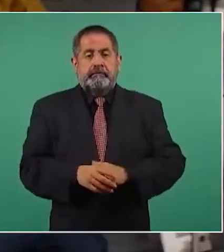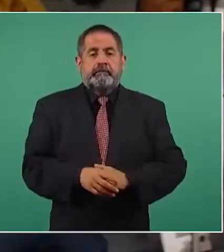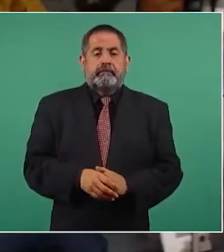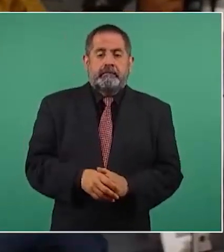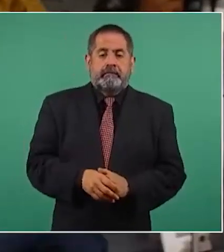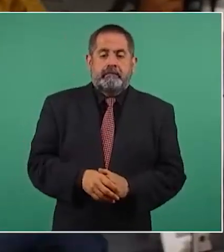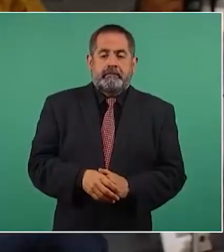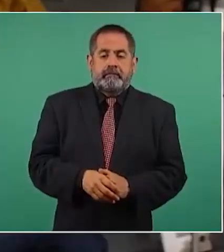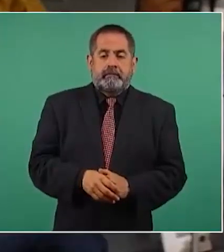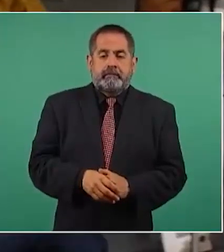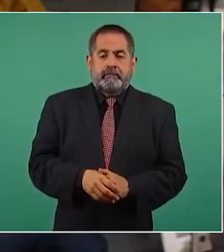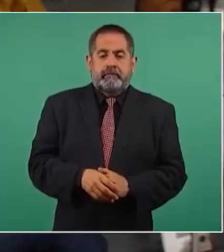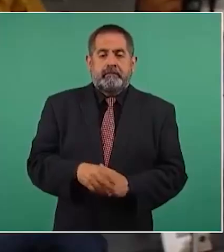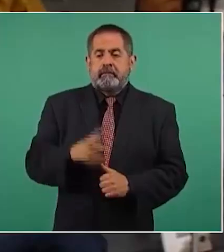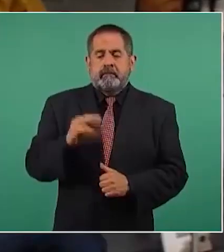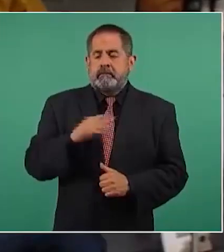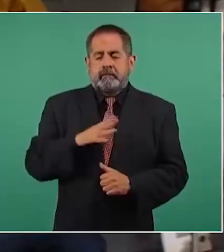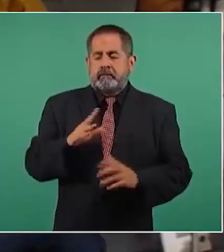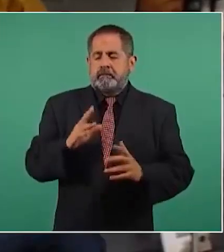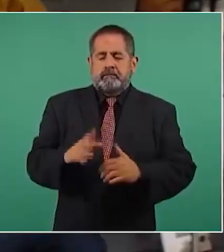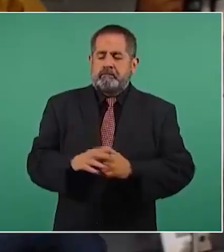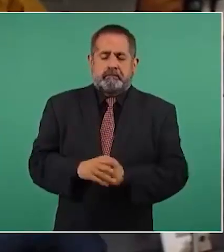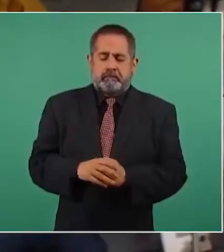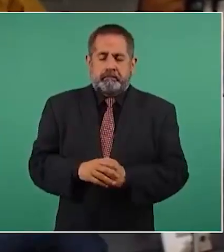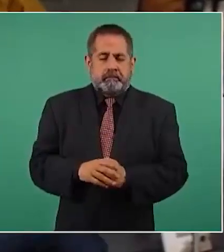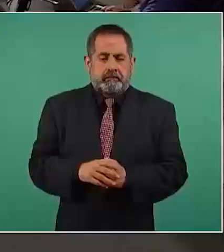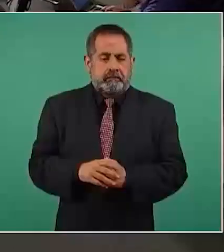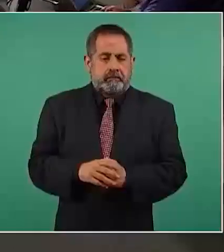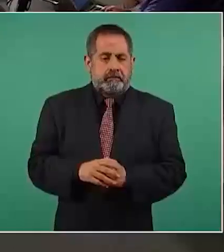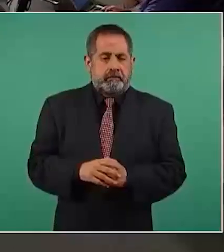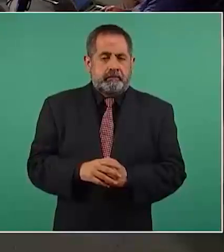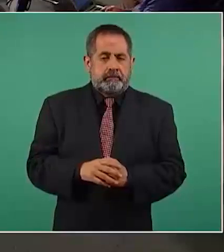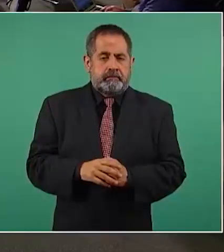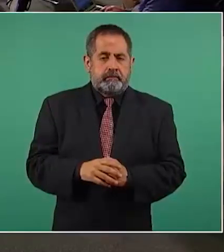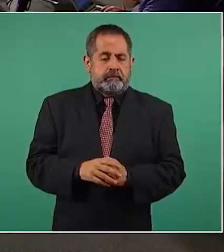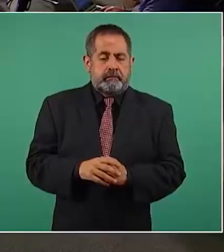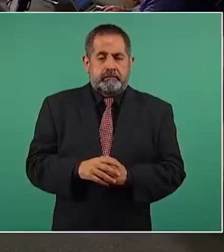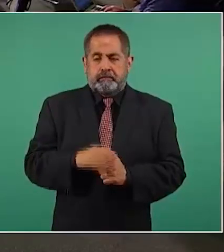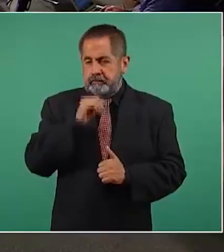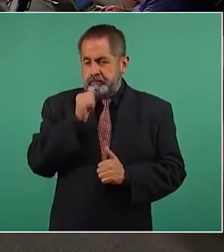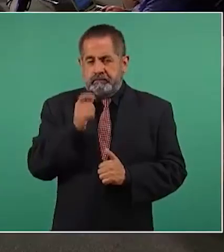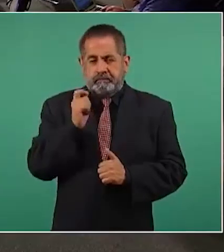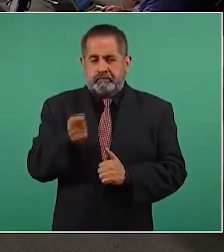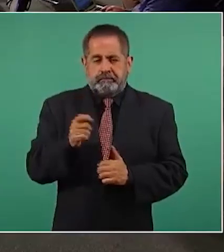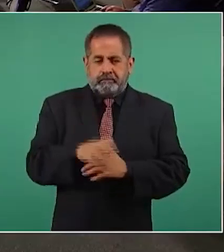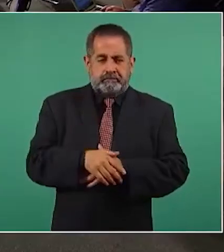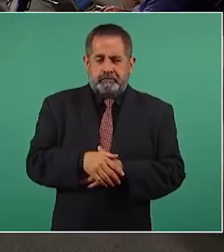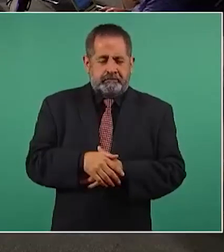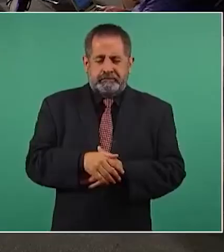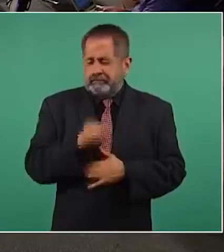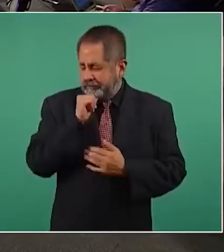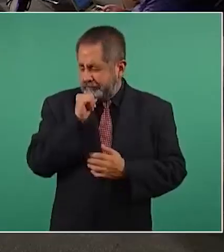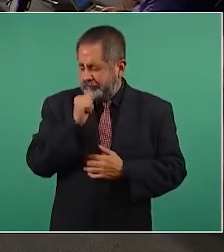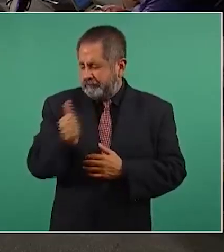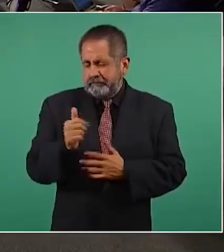No hay nada absolutamente